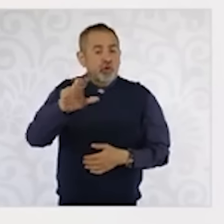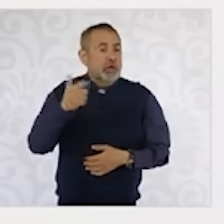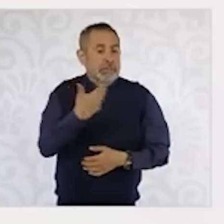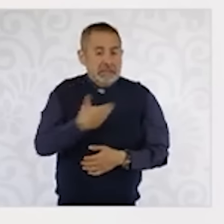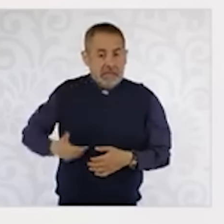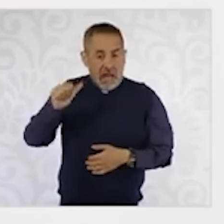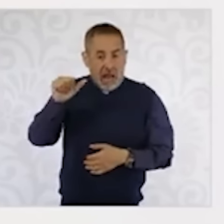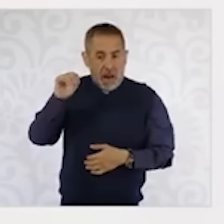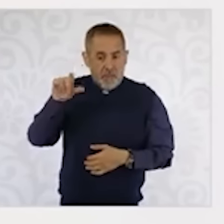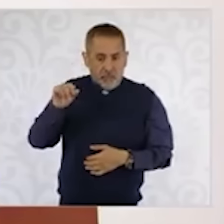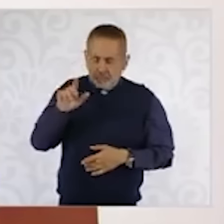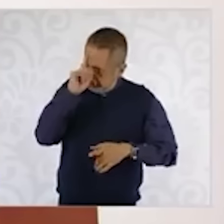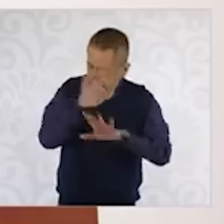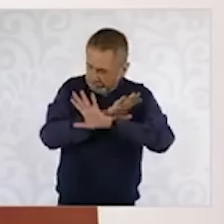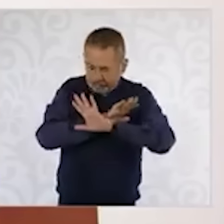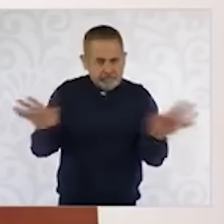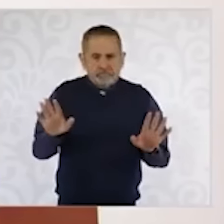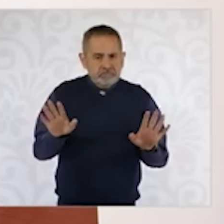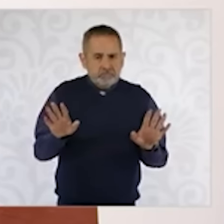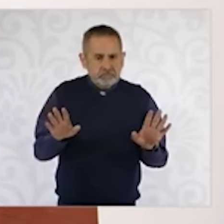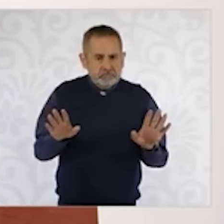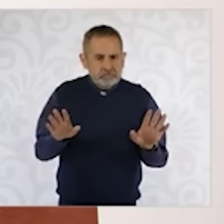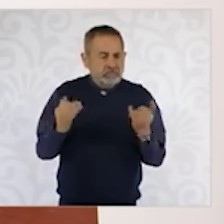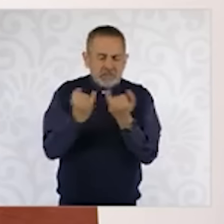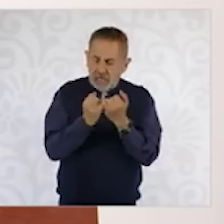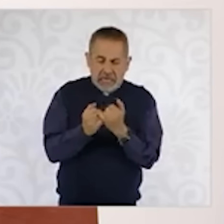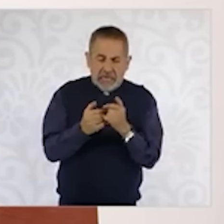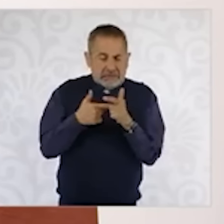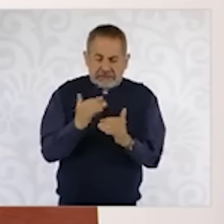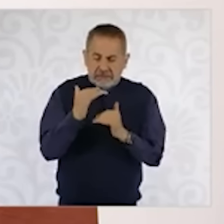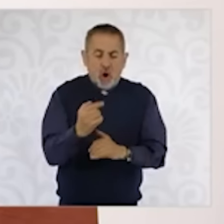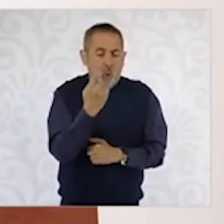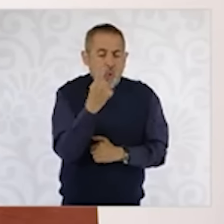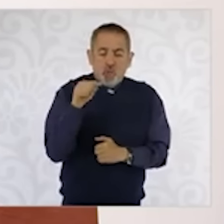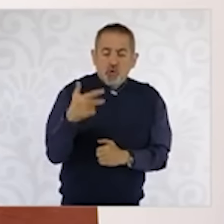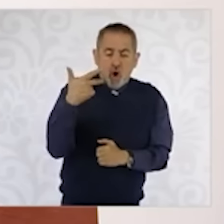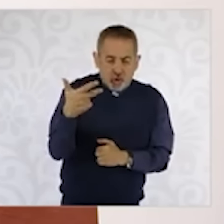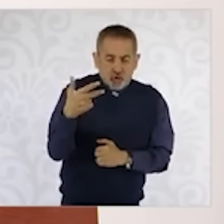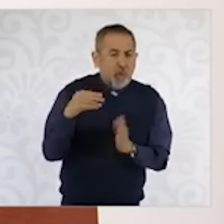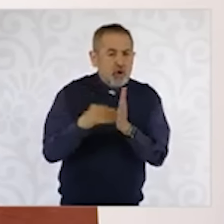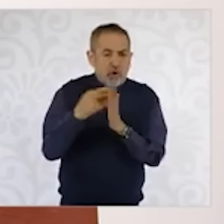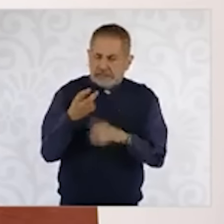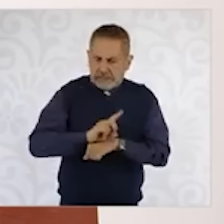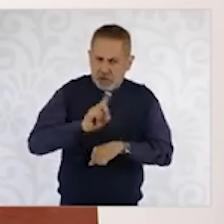una producción mantener una producción de 1.8 millones de barriles diarios